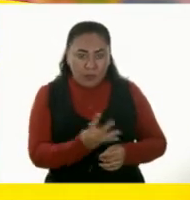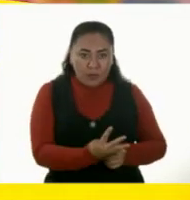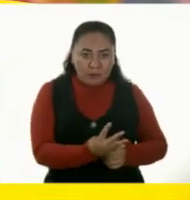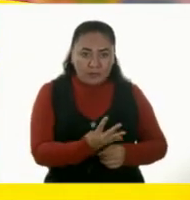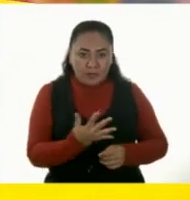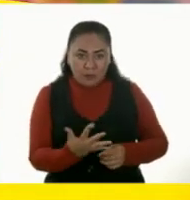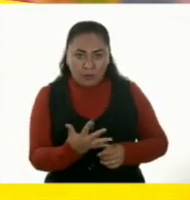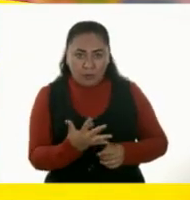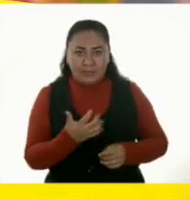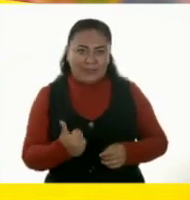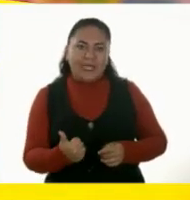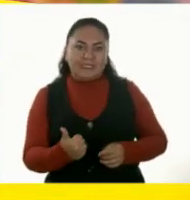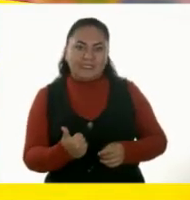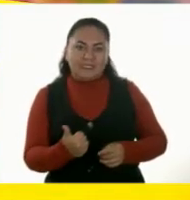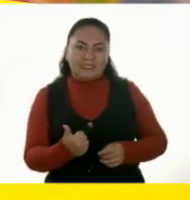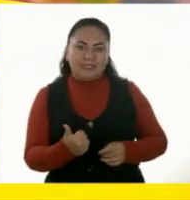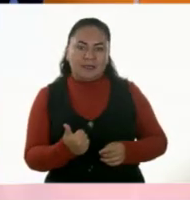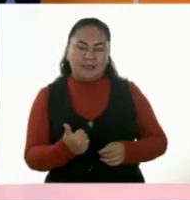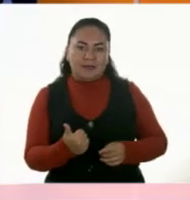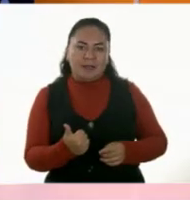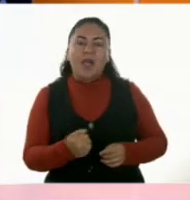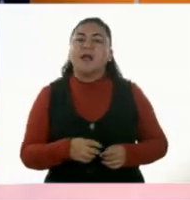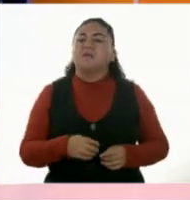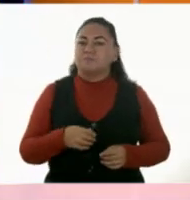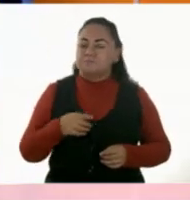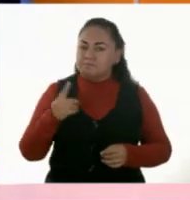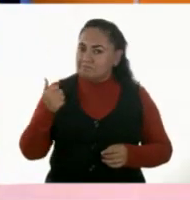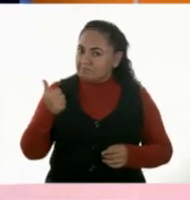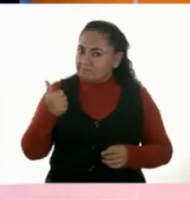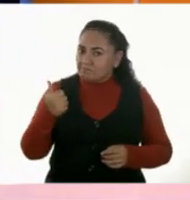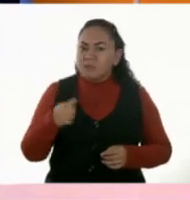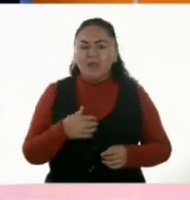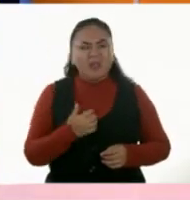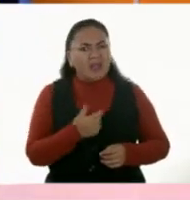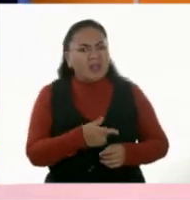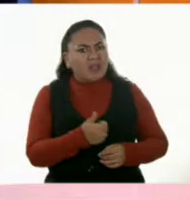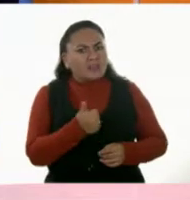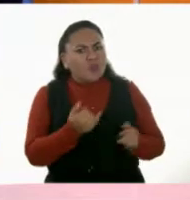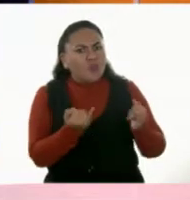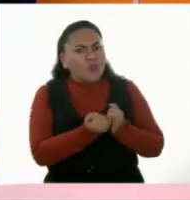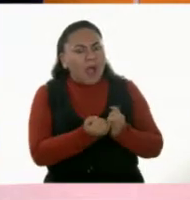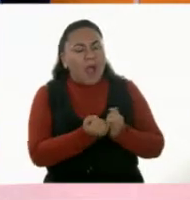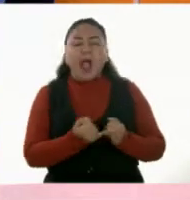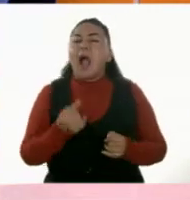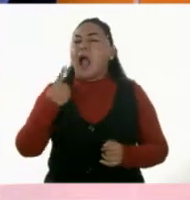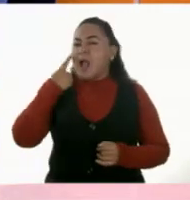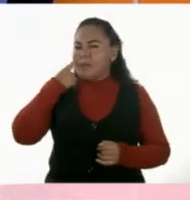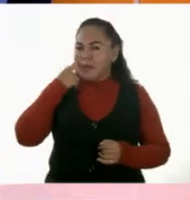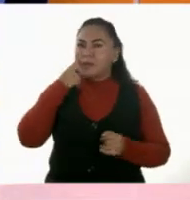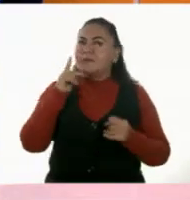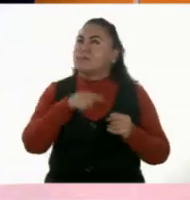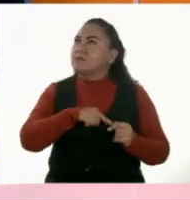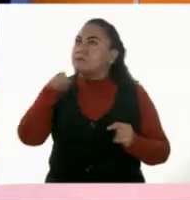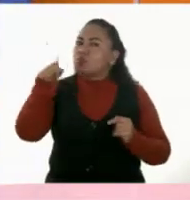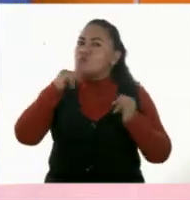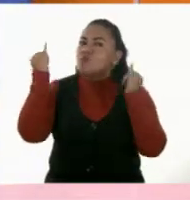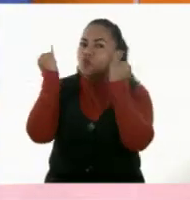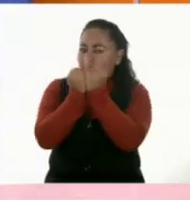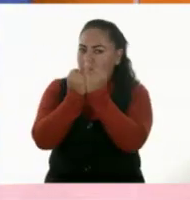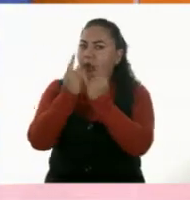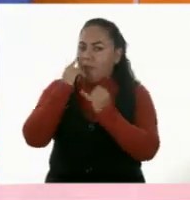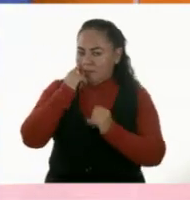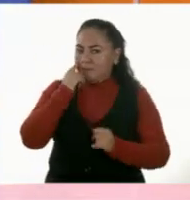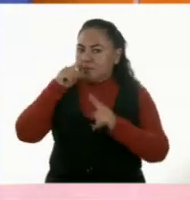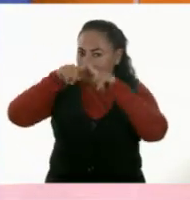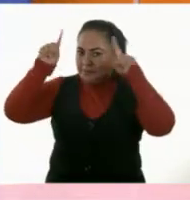cuatro, cinco y seis. Y seis. Y seis también. Tiene seis. Vamos a ver si coincide con lo que tenemos en el